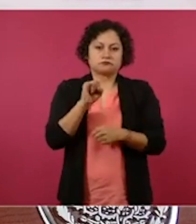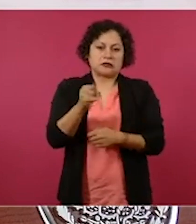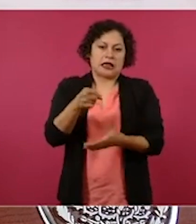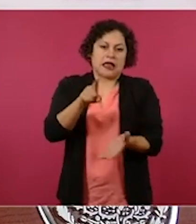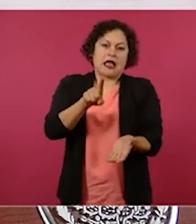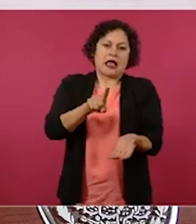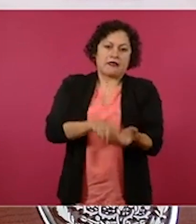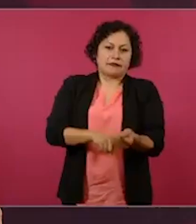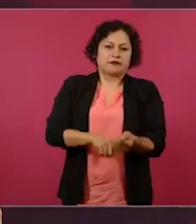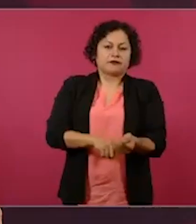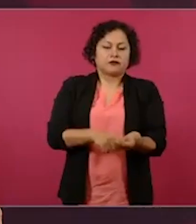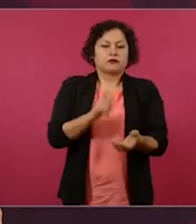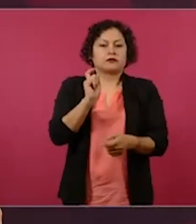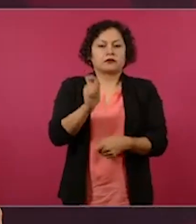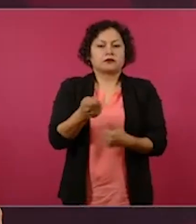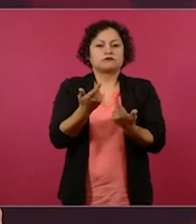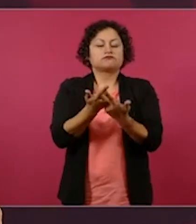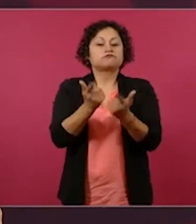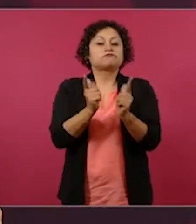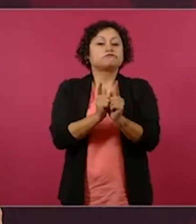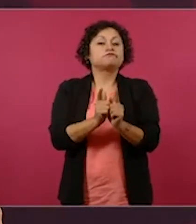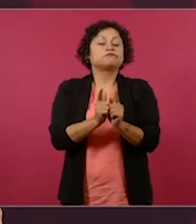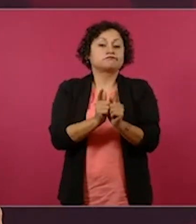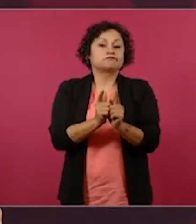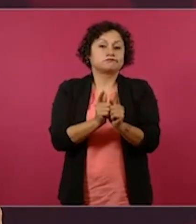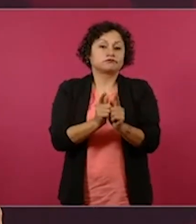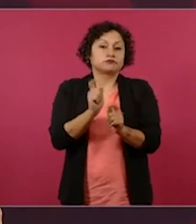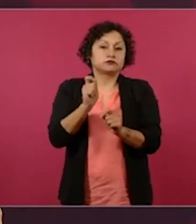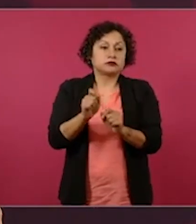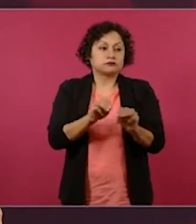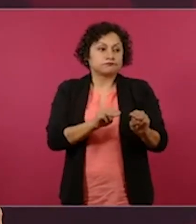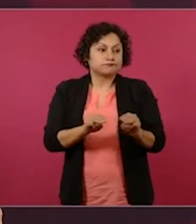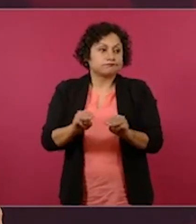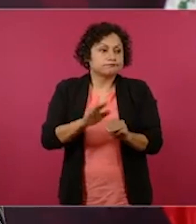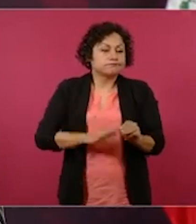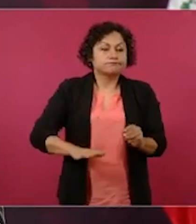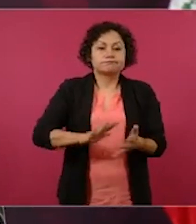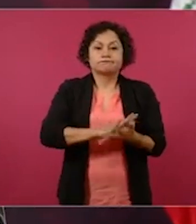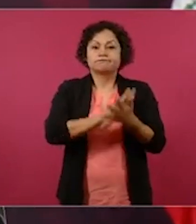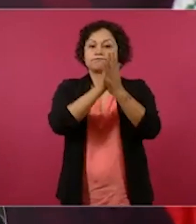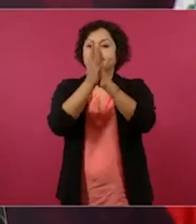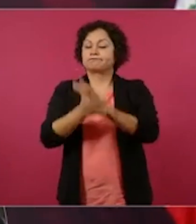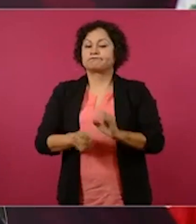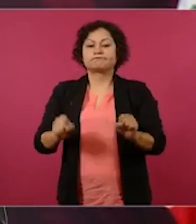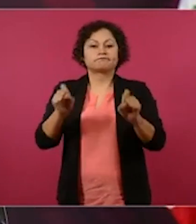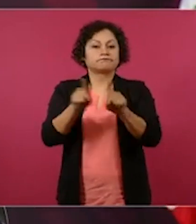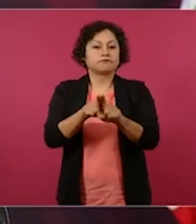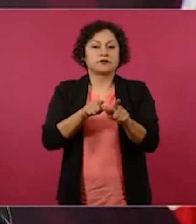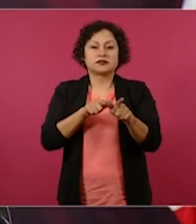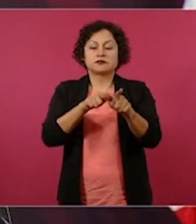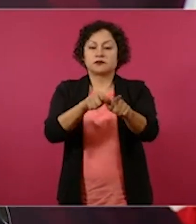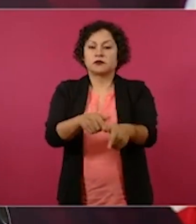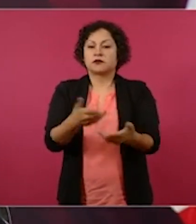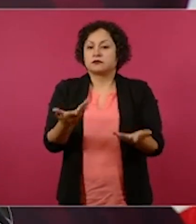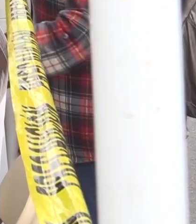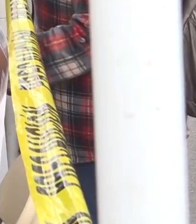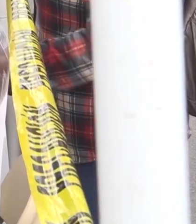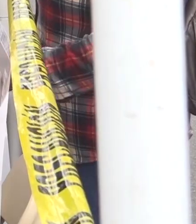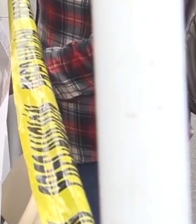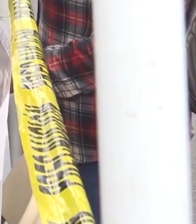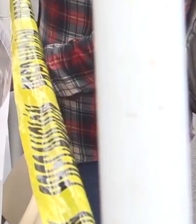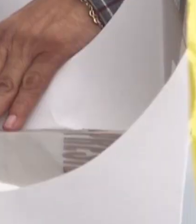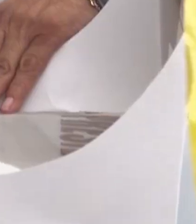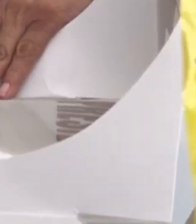y eso fue lo que sucedió. El presidente López Obrador aprovechó para destacar las